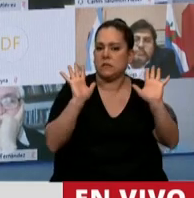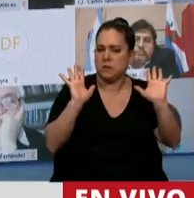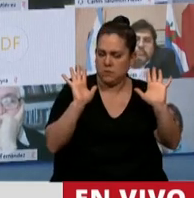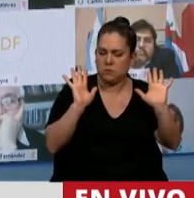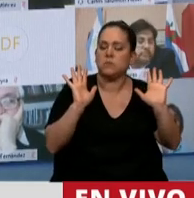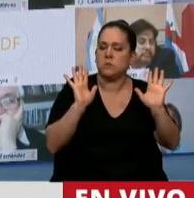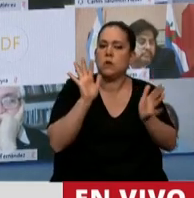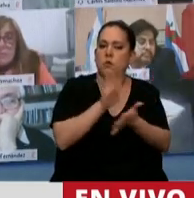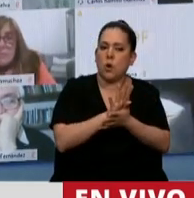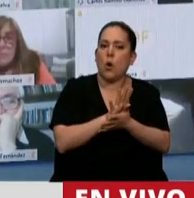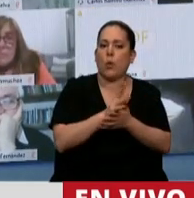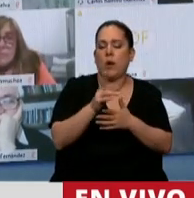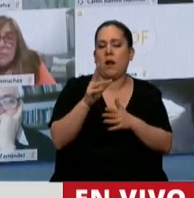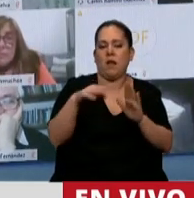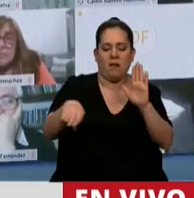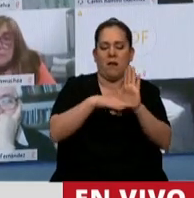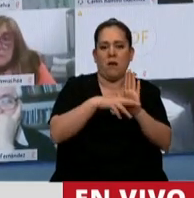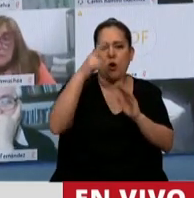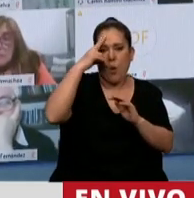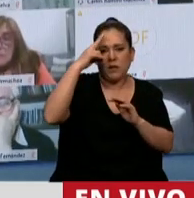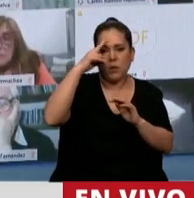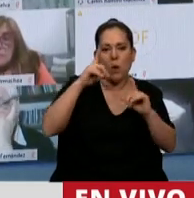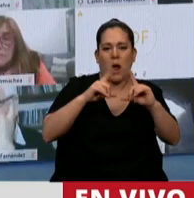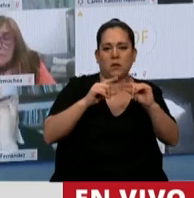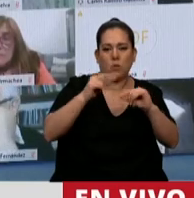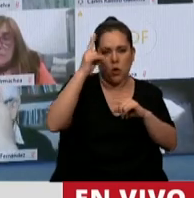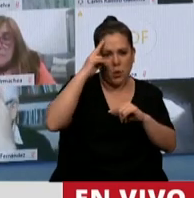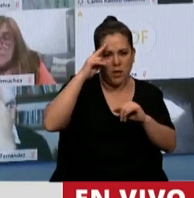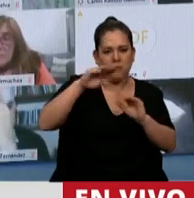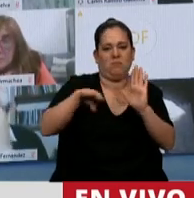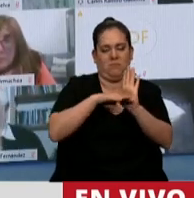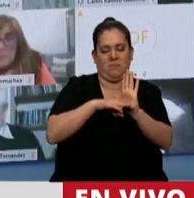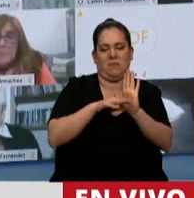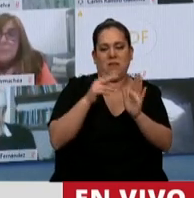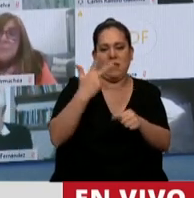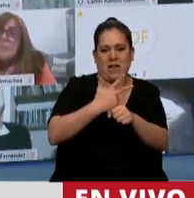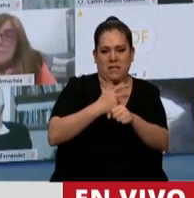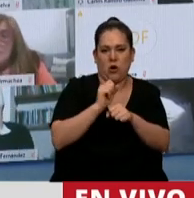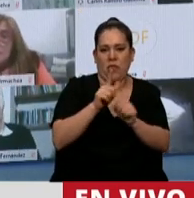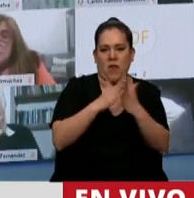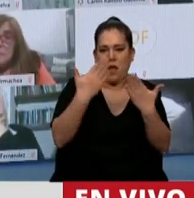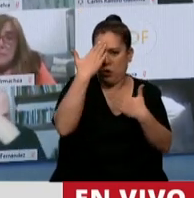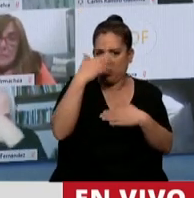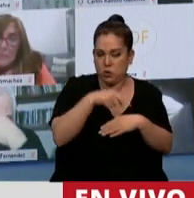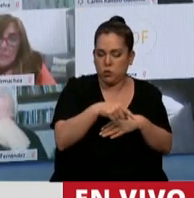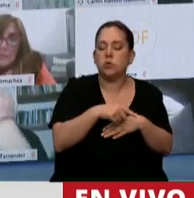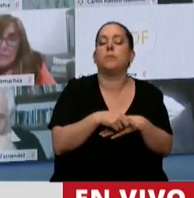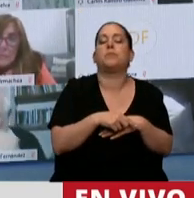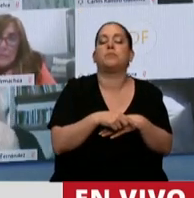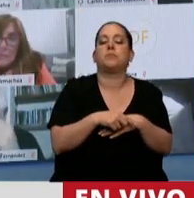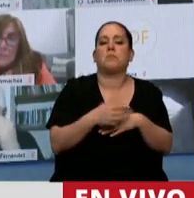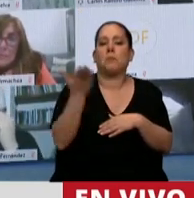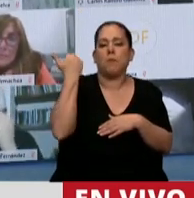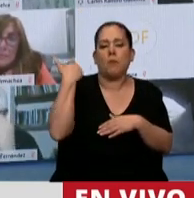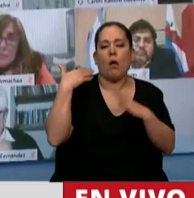En el marco del 99, inciso tercero de la Constitución, lo que ocurre es que el tiempo fue pasando y aquella cuarentena que al principio